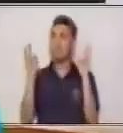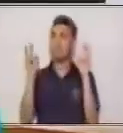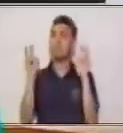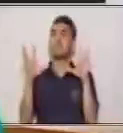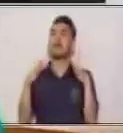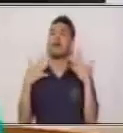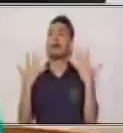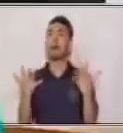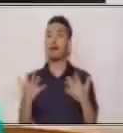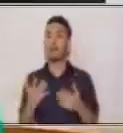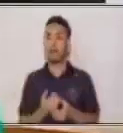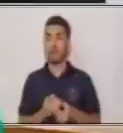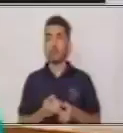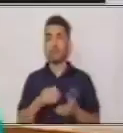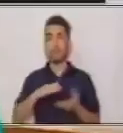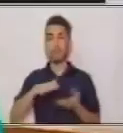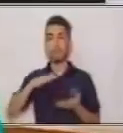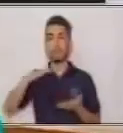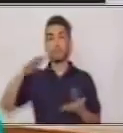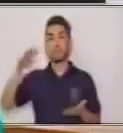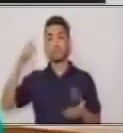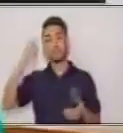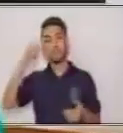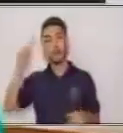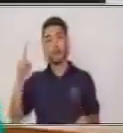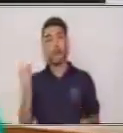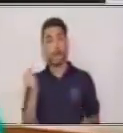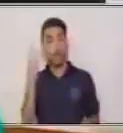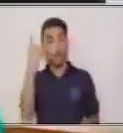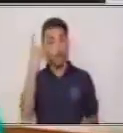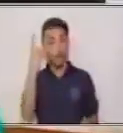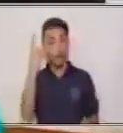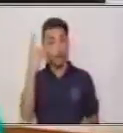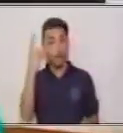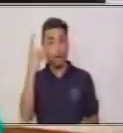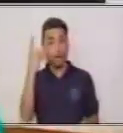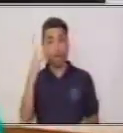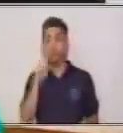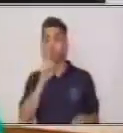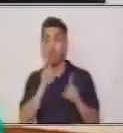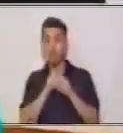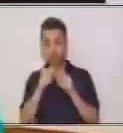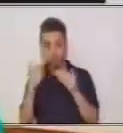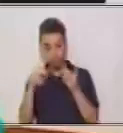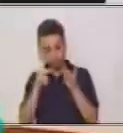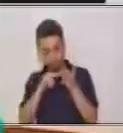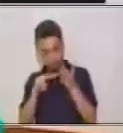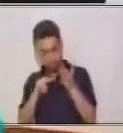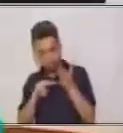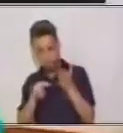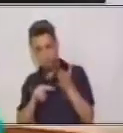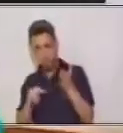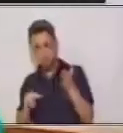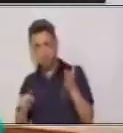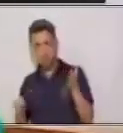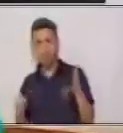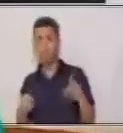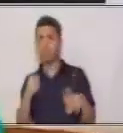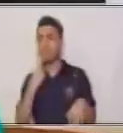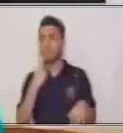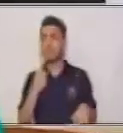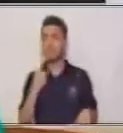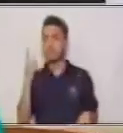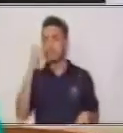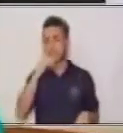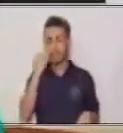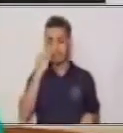el tema Incrementación de la comprensión y velocidad de la lectura silenciosa en el área de Comunicación